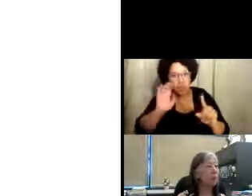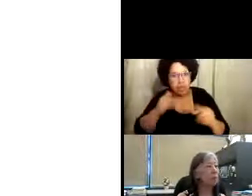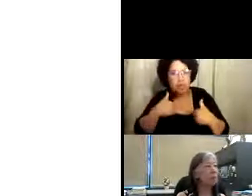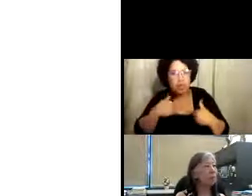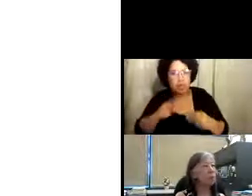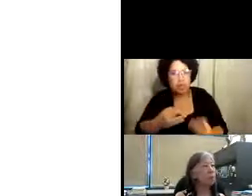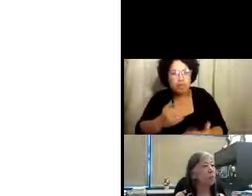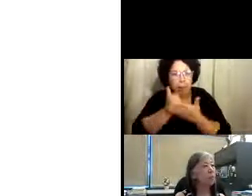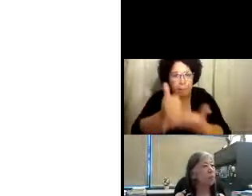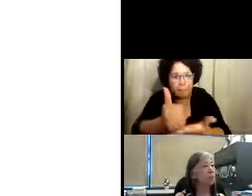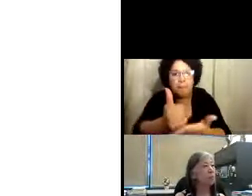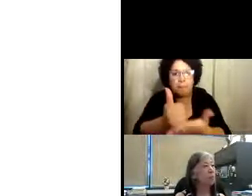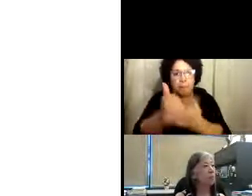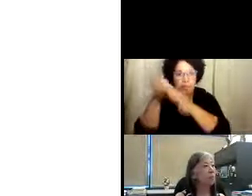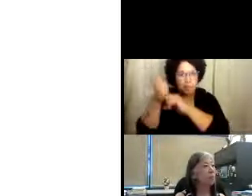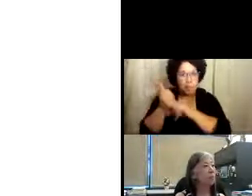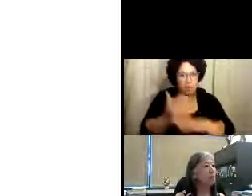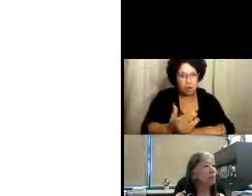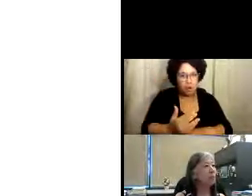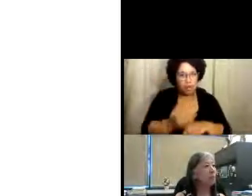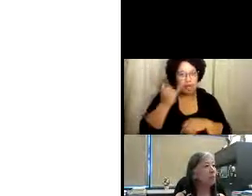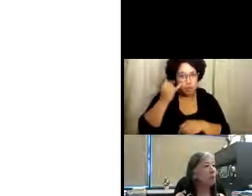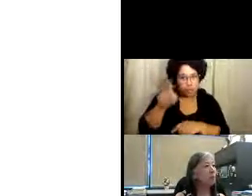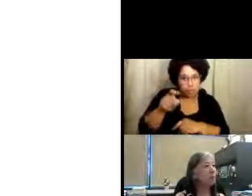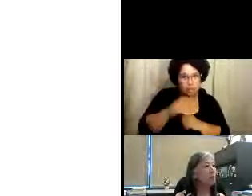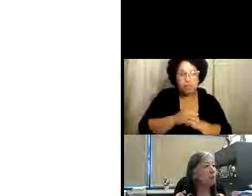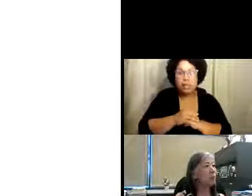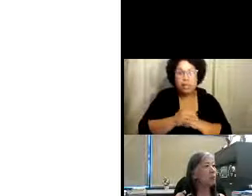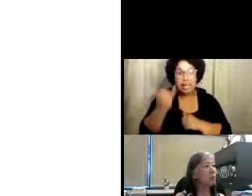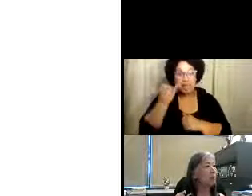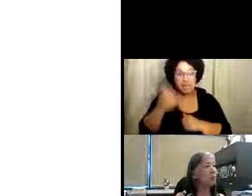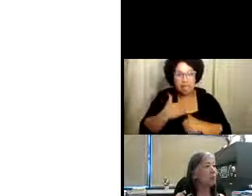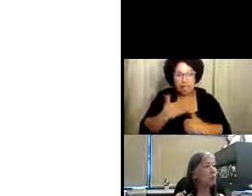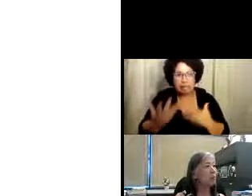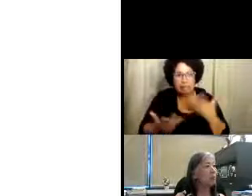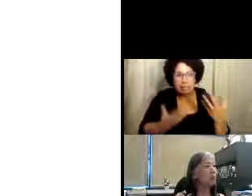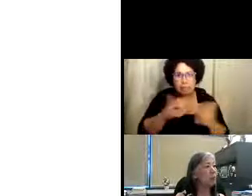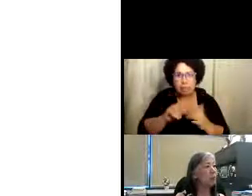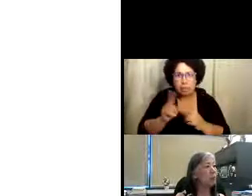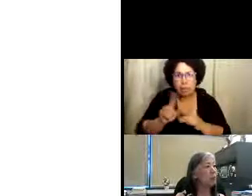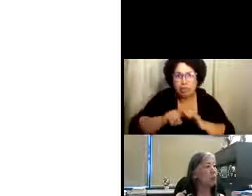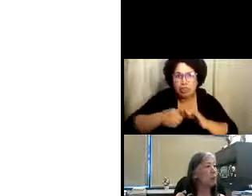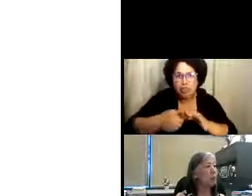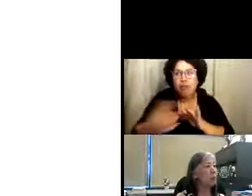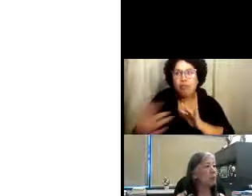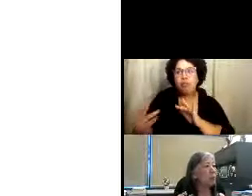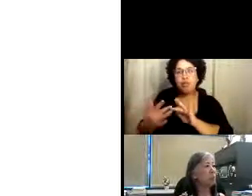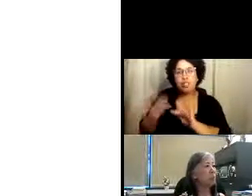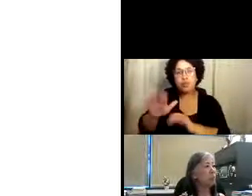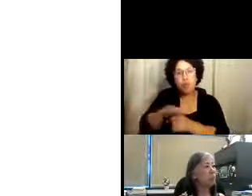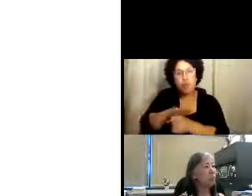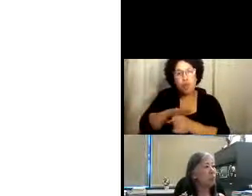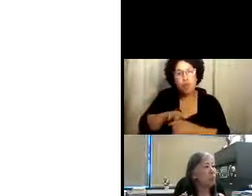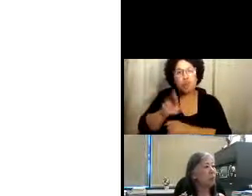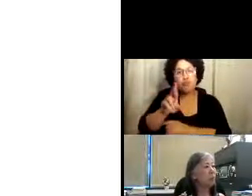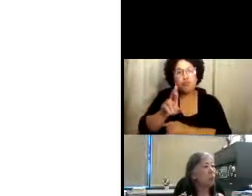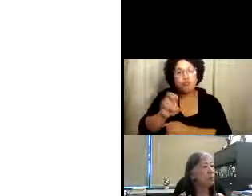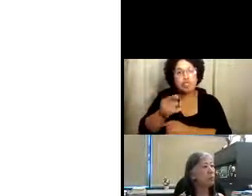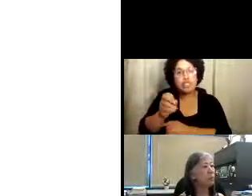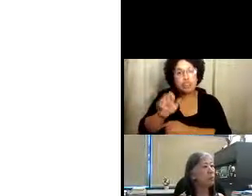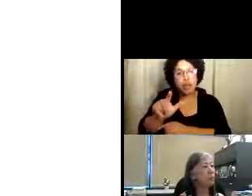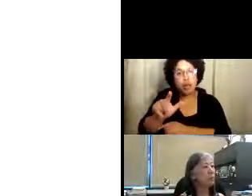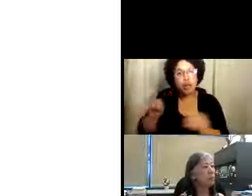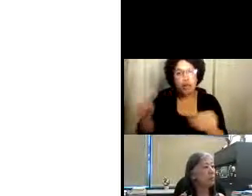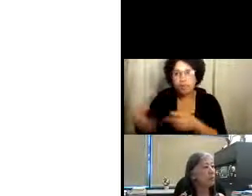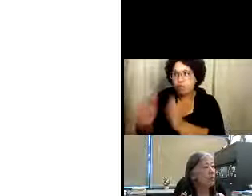información, pero tenemos recursos disponibles para ayudarles. Si es el caso que lo necesiten, por favor, comuníquese con su centro